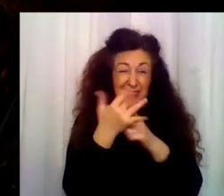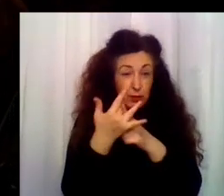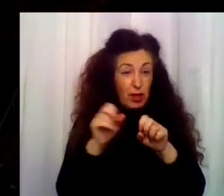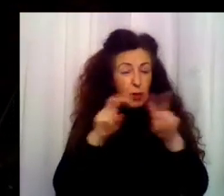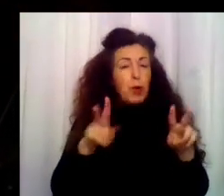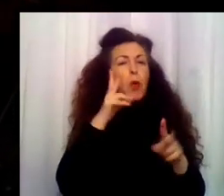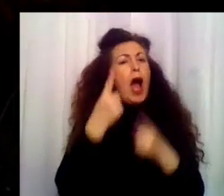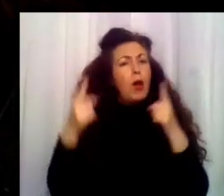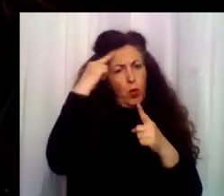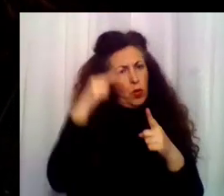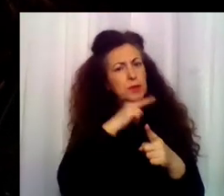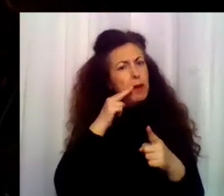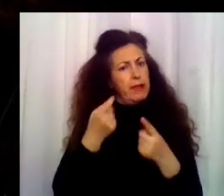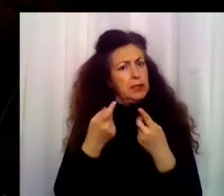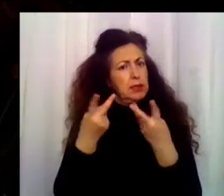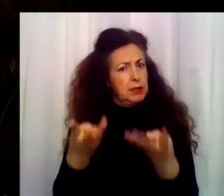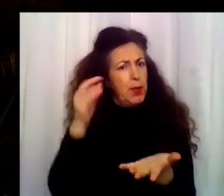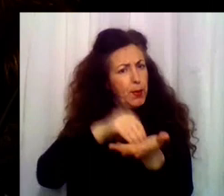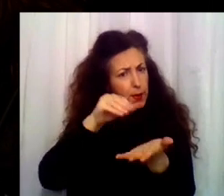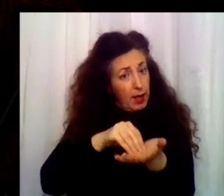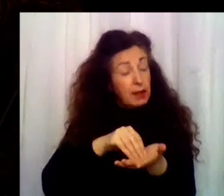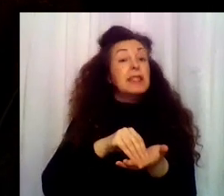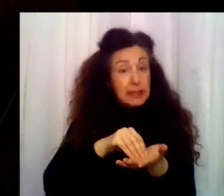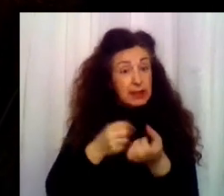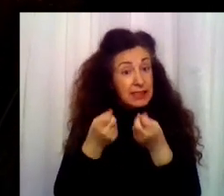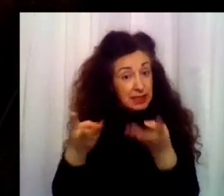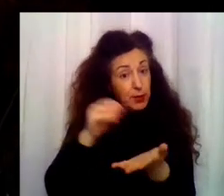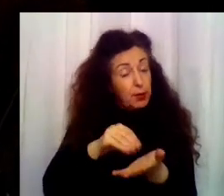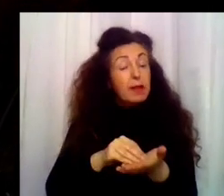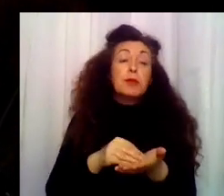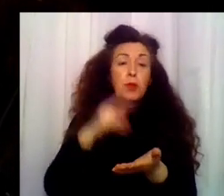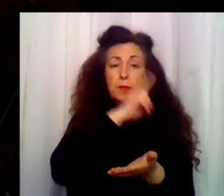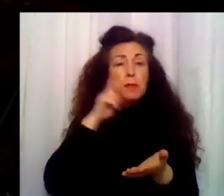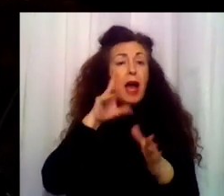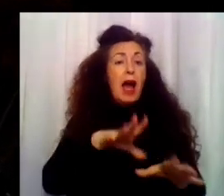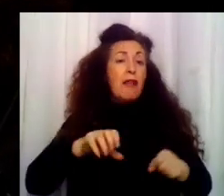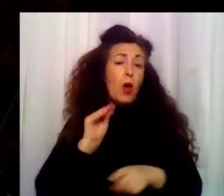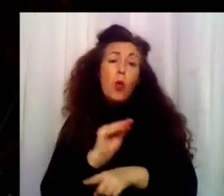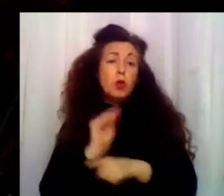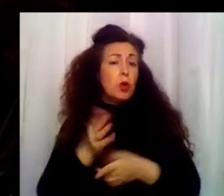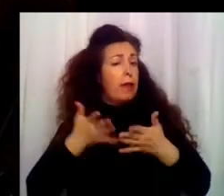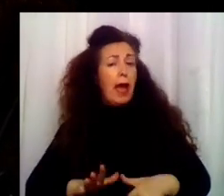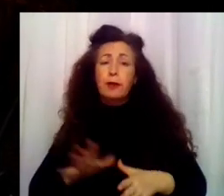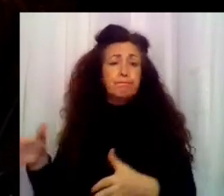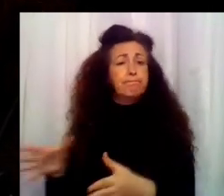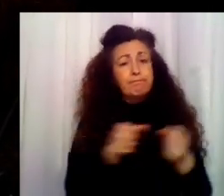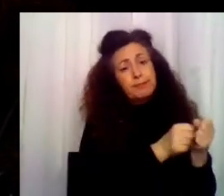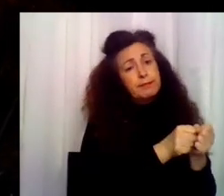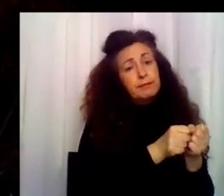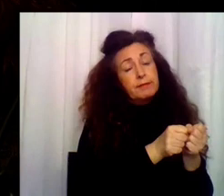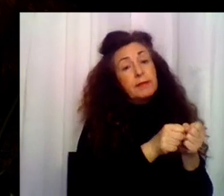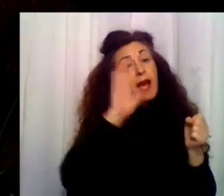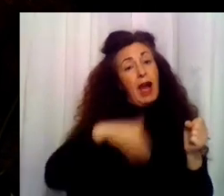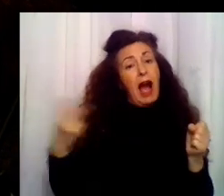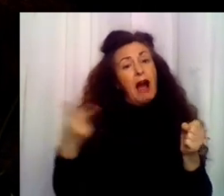reincidentes, retirando momentáneamente la custodia de los hijos y sometiendo a los padres a un proceso